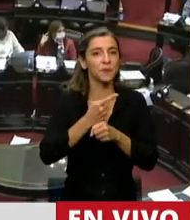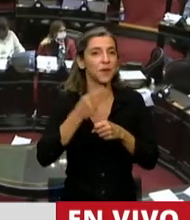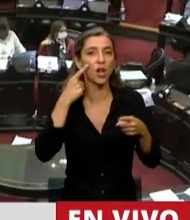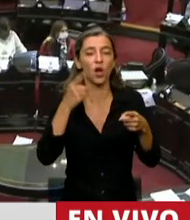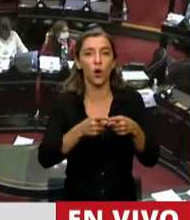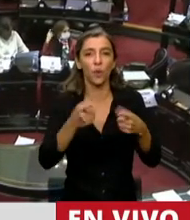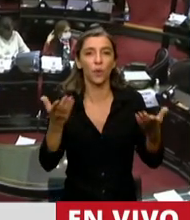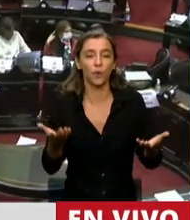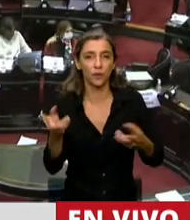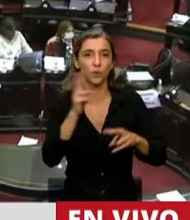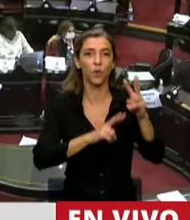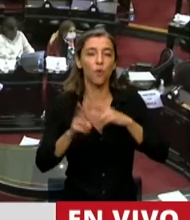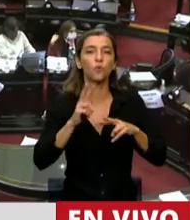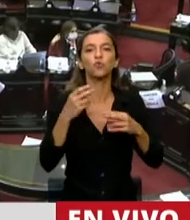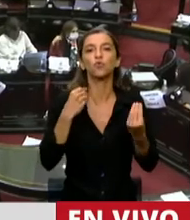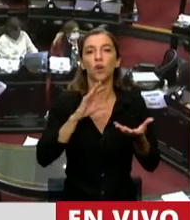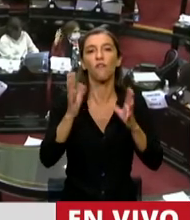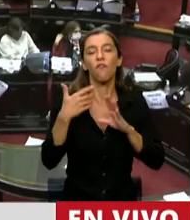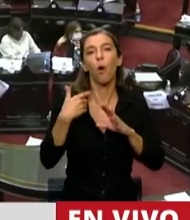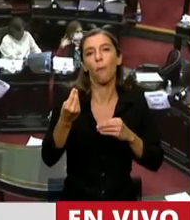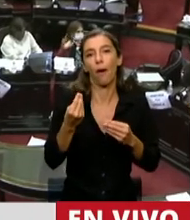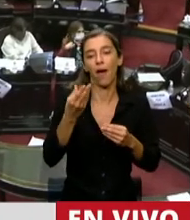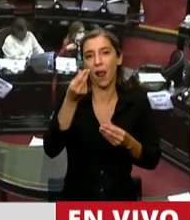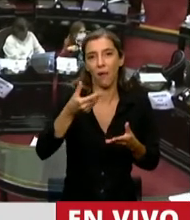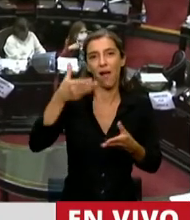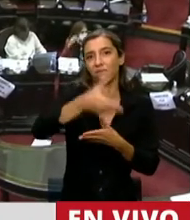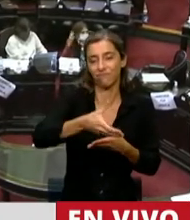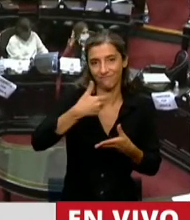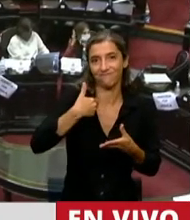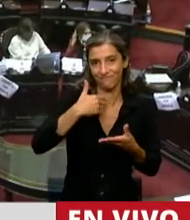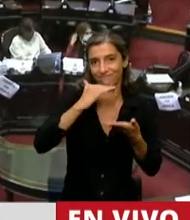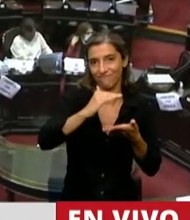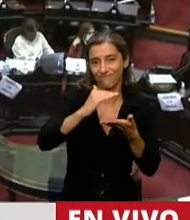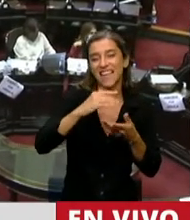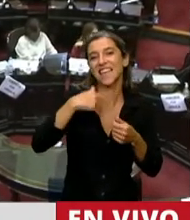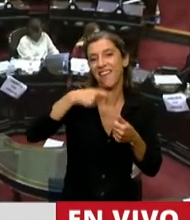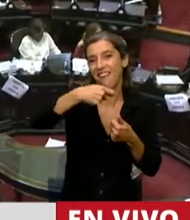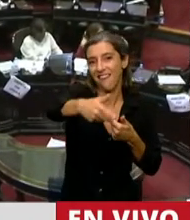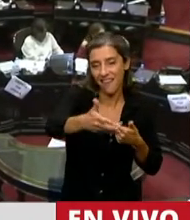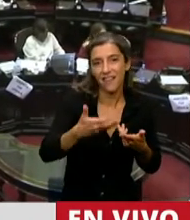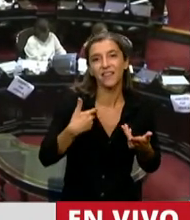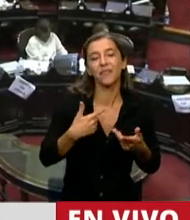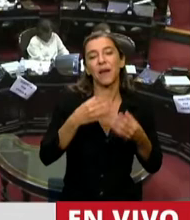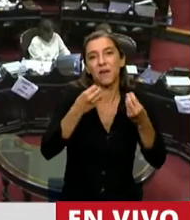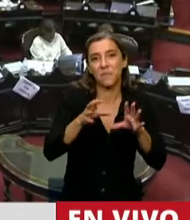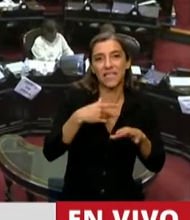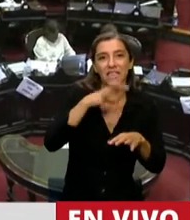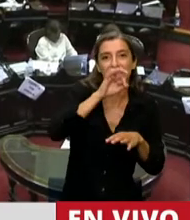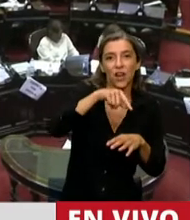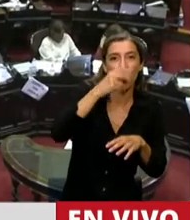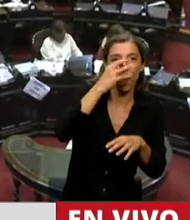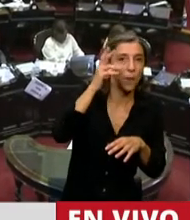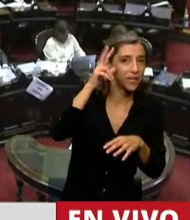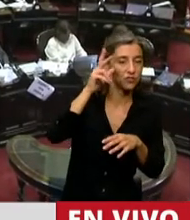es establecer una curva de financiamiento en términos del PBI que nos lleve del actual 0,28% del